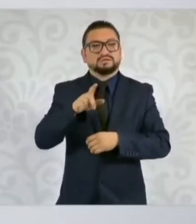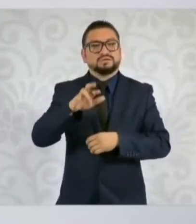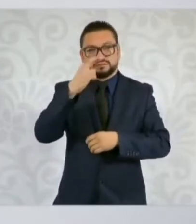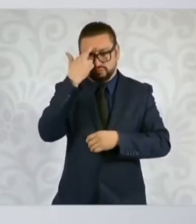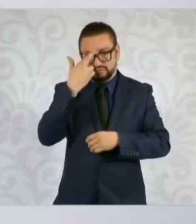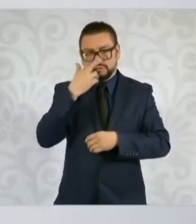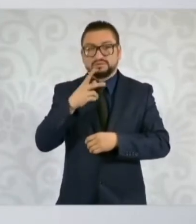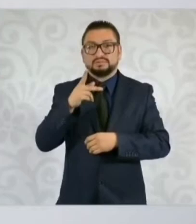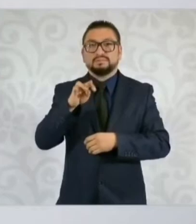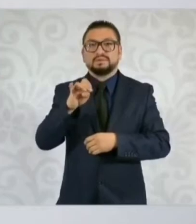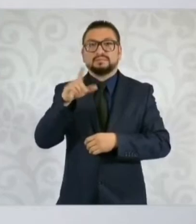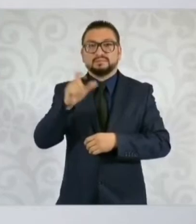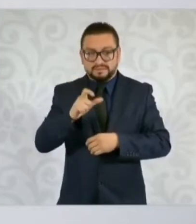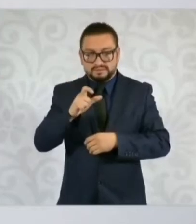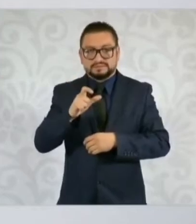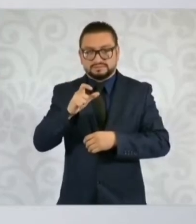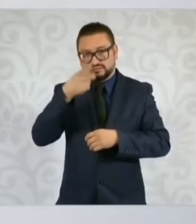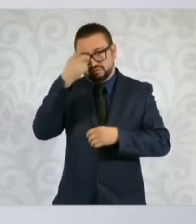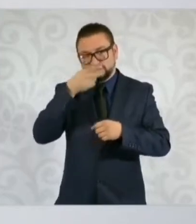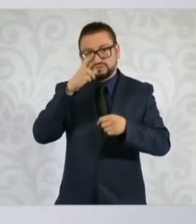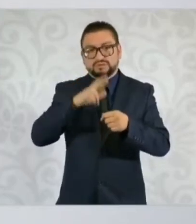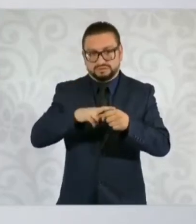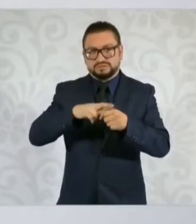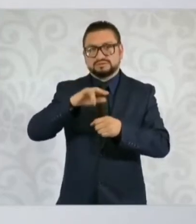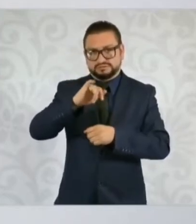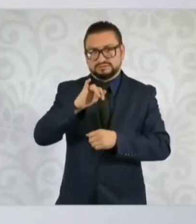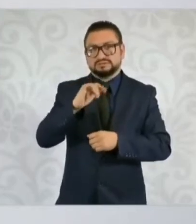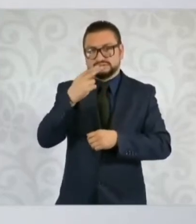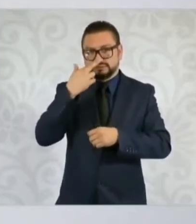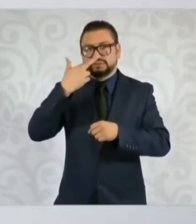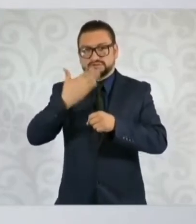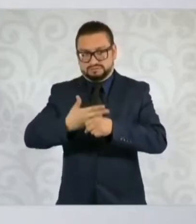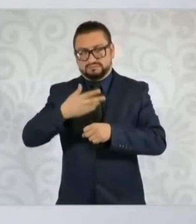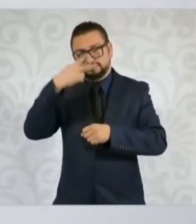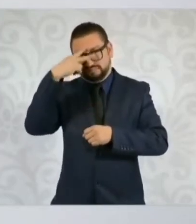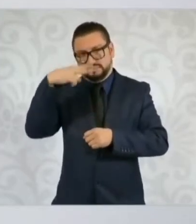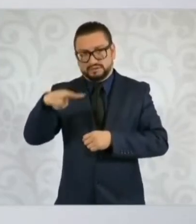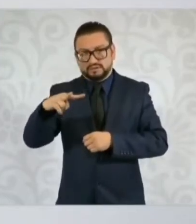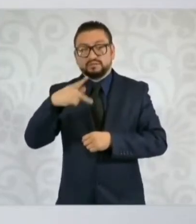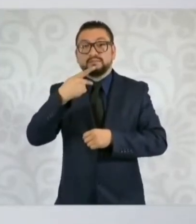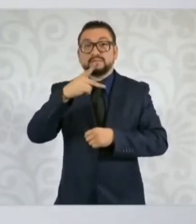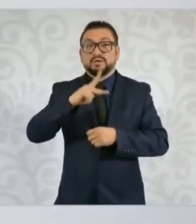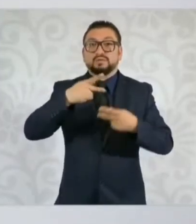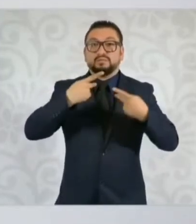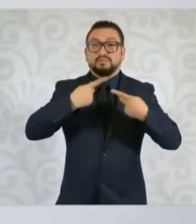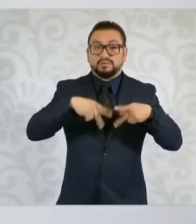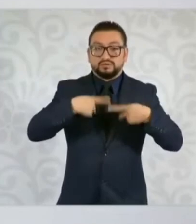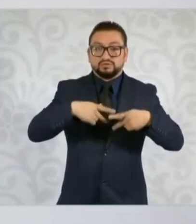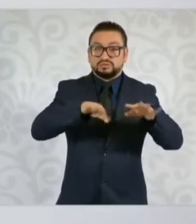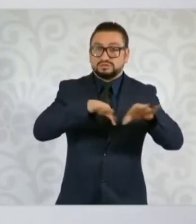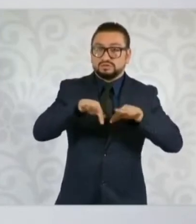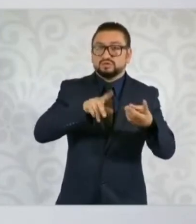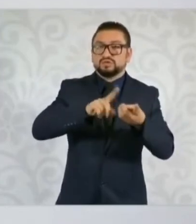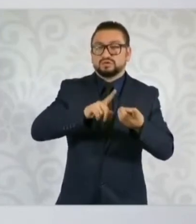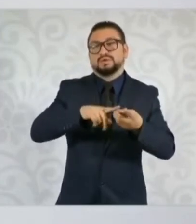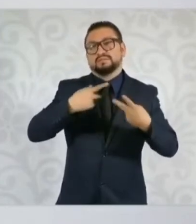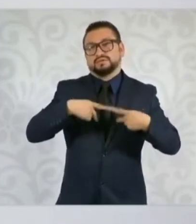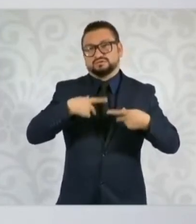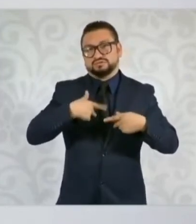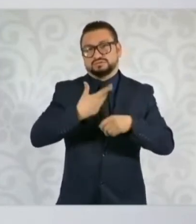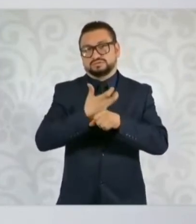personal de Pemex, bueno, el directivo, los responsables de la refinería sí son mexicanos, pero el personal es personal de los Estados Unidos.